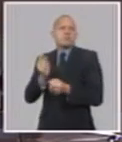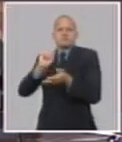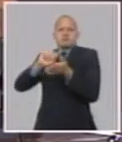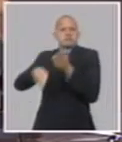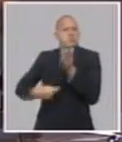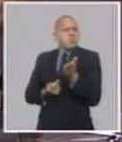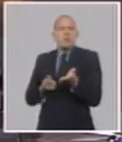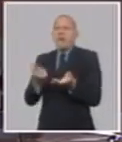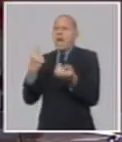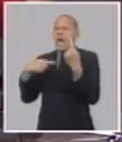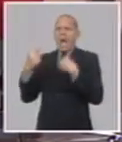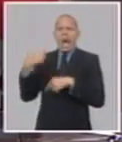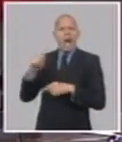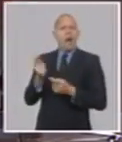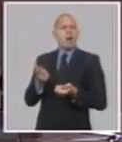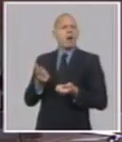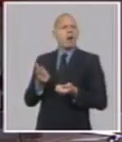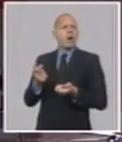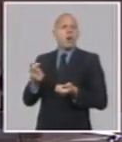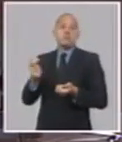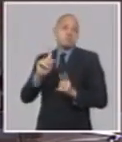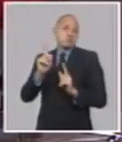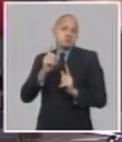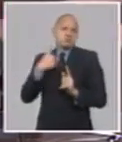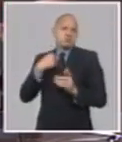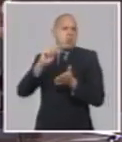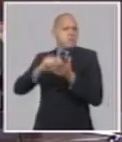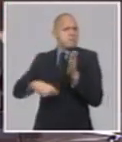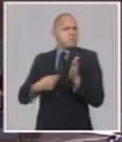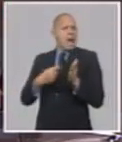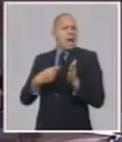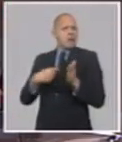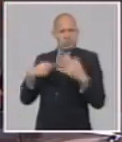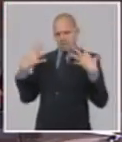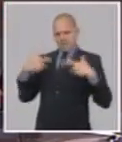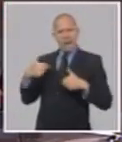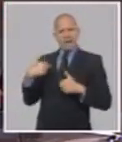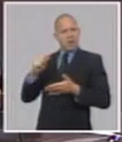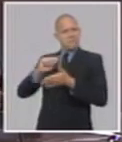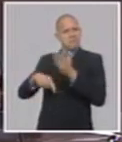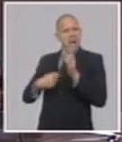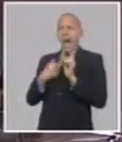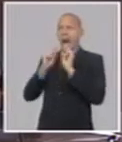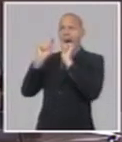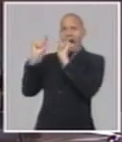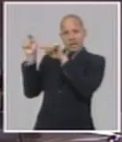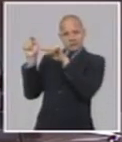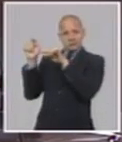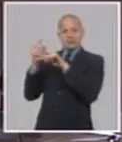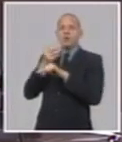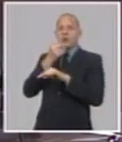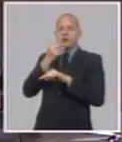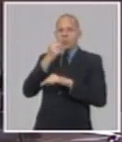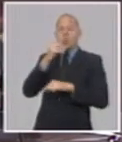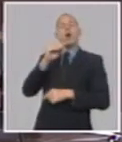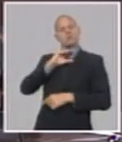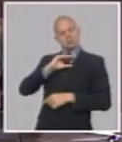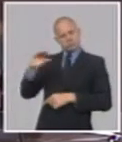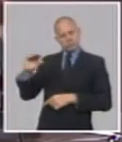gubernamentales sino en su derecho legítimo de salir al exterior y contratarse. ¿Qué se han